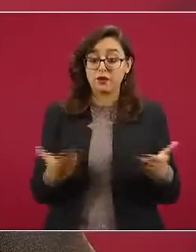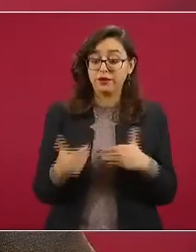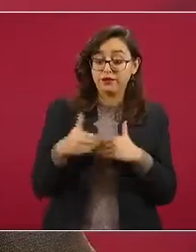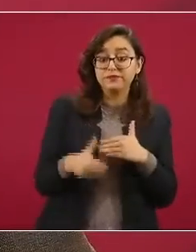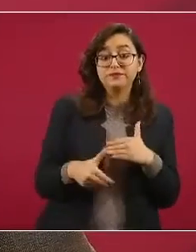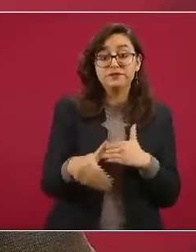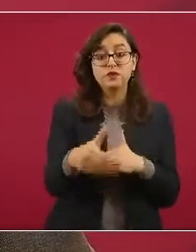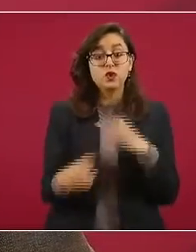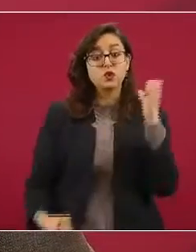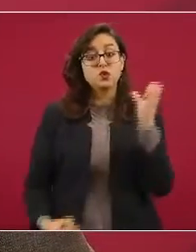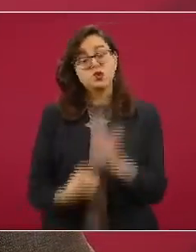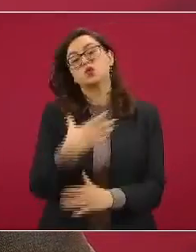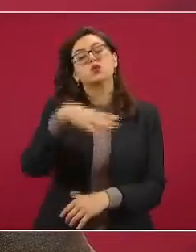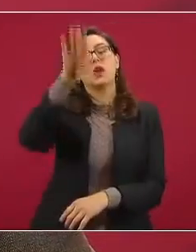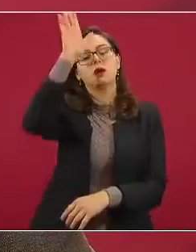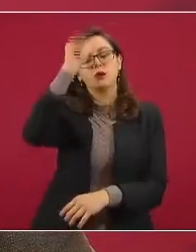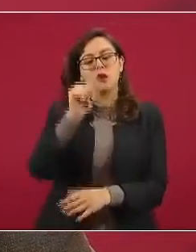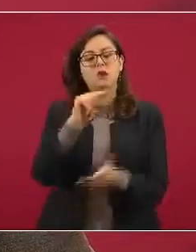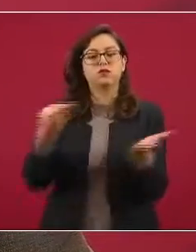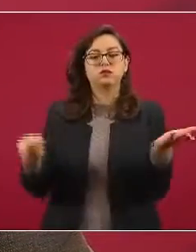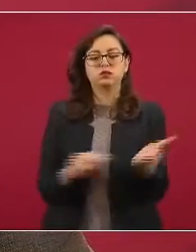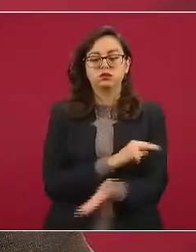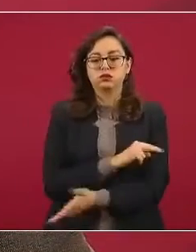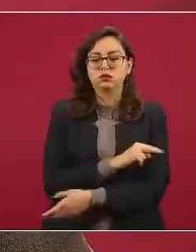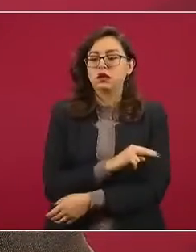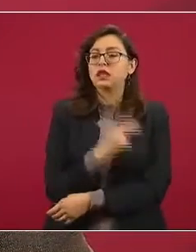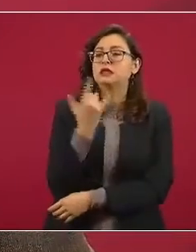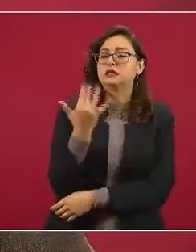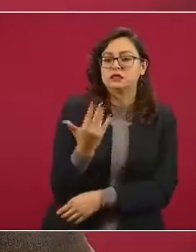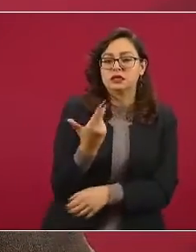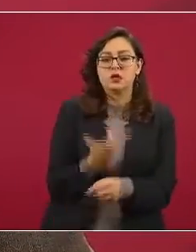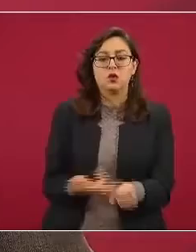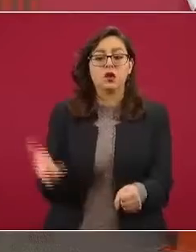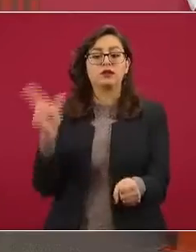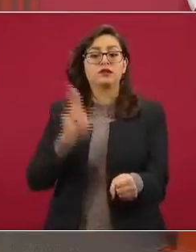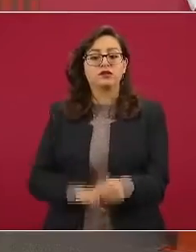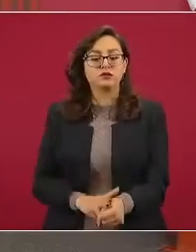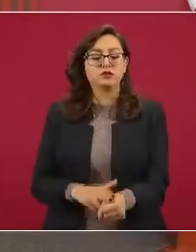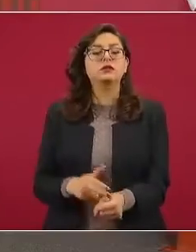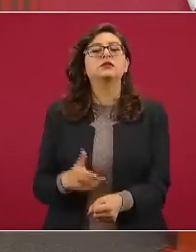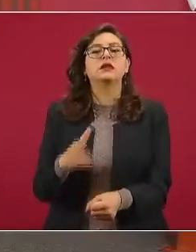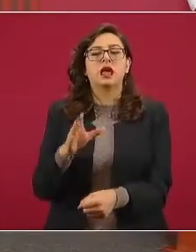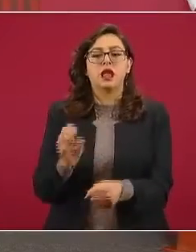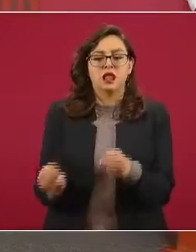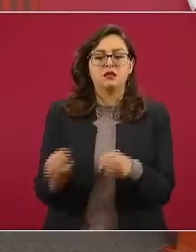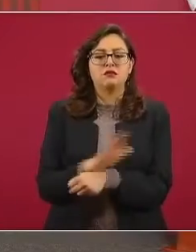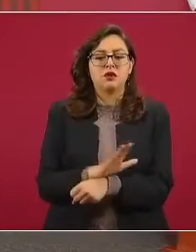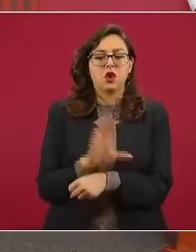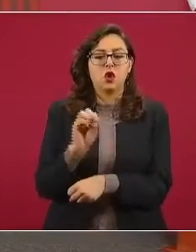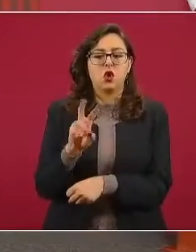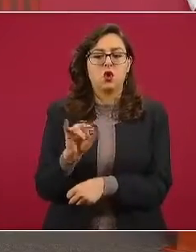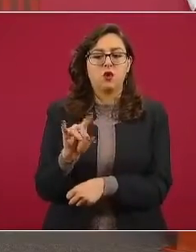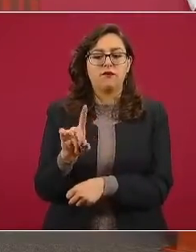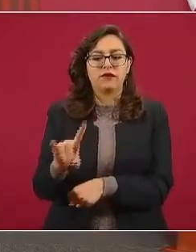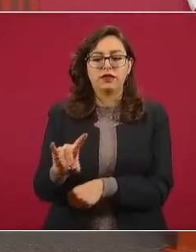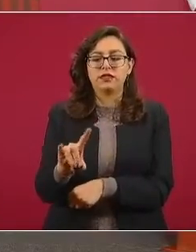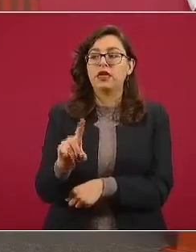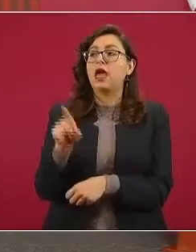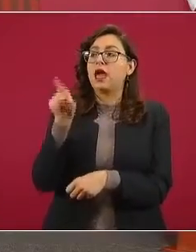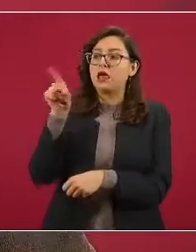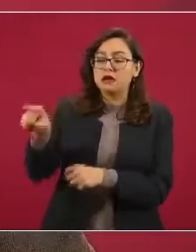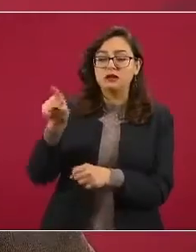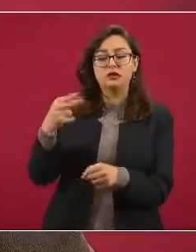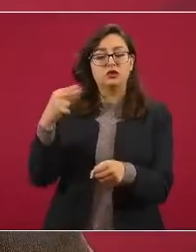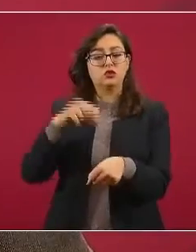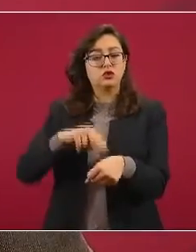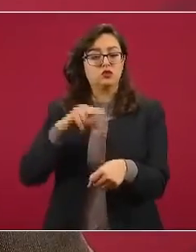a disposición de la población cincuenta hospitales COVID, de estos seleccionados con los mejores médicos y